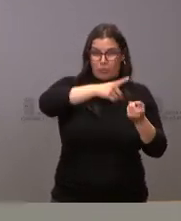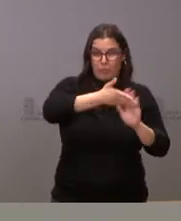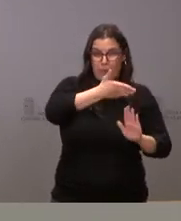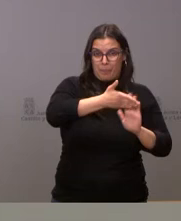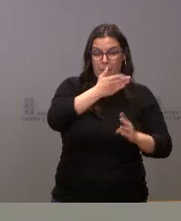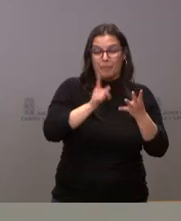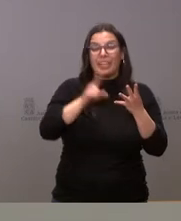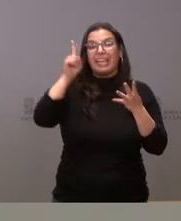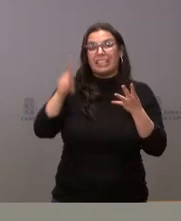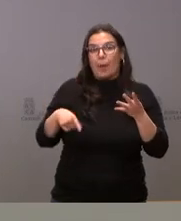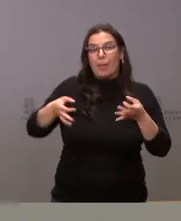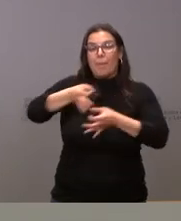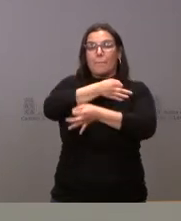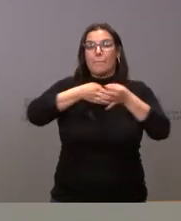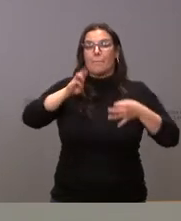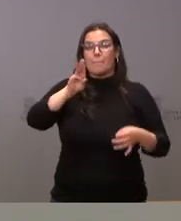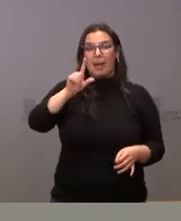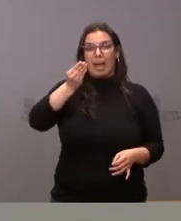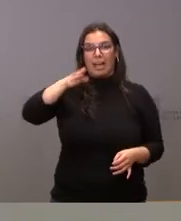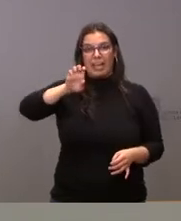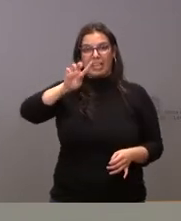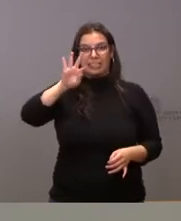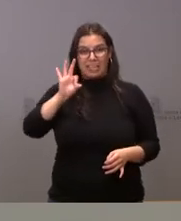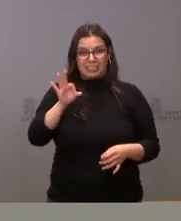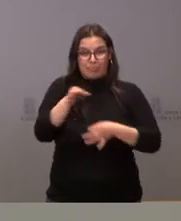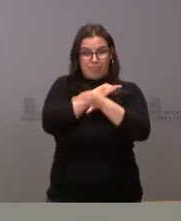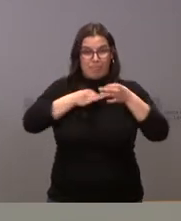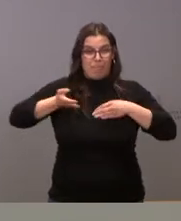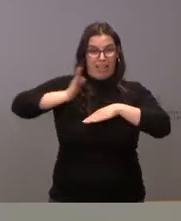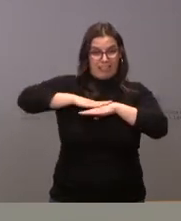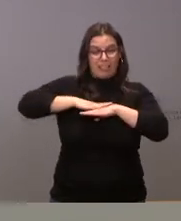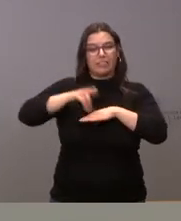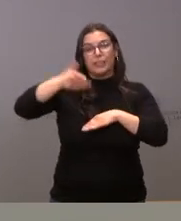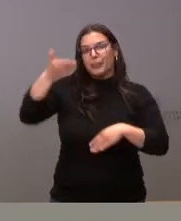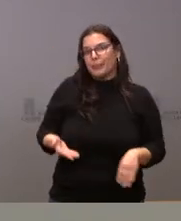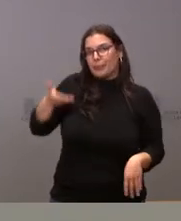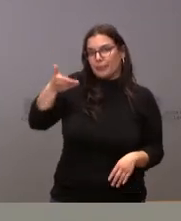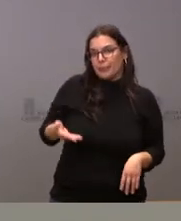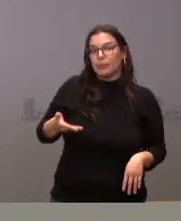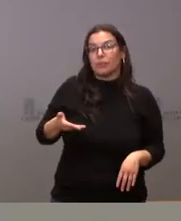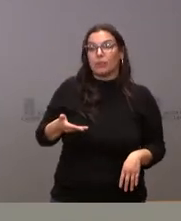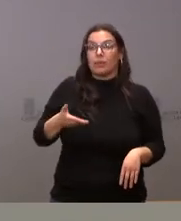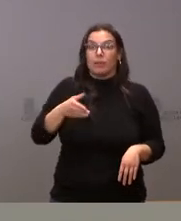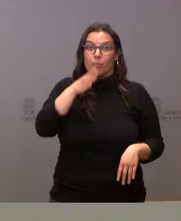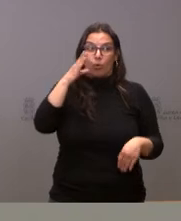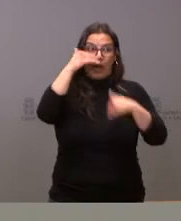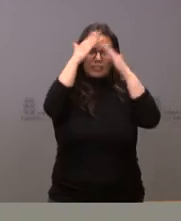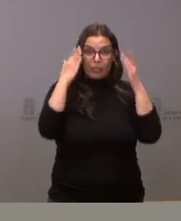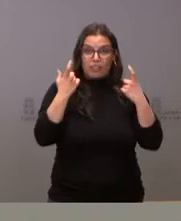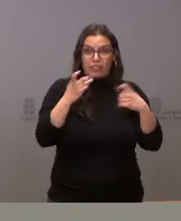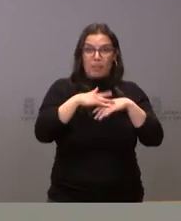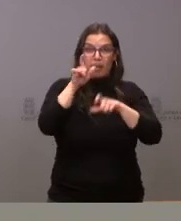plaquetas, que son especialmente necesarias, fundamentalmente porque hay que atender a enfermos de cáncer,